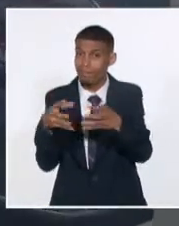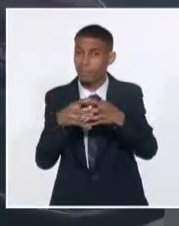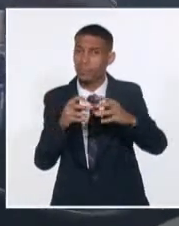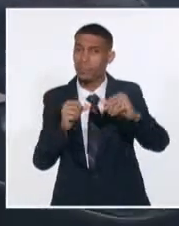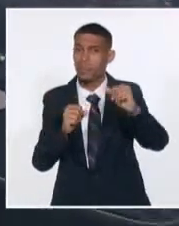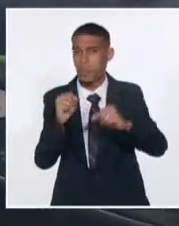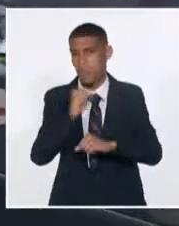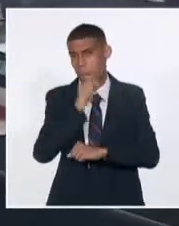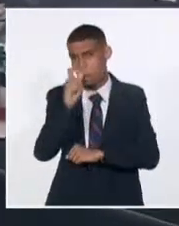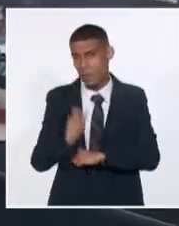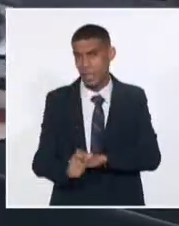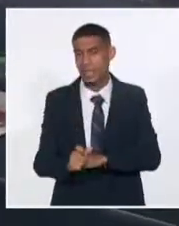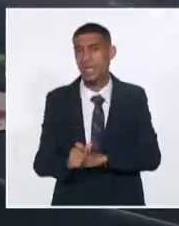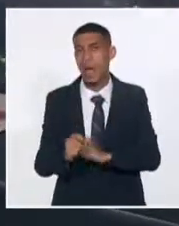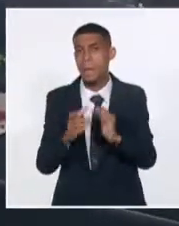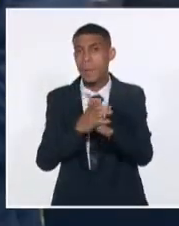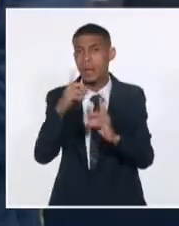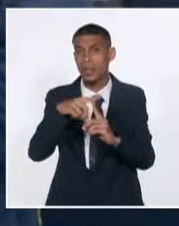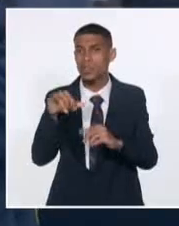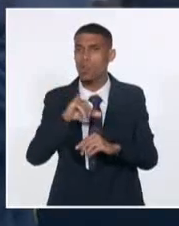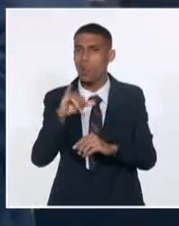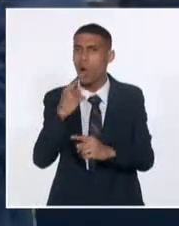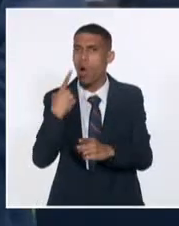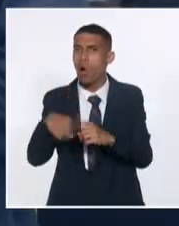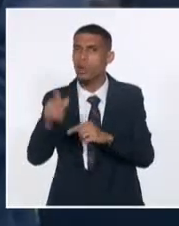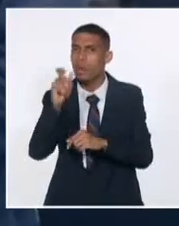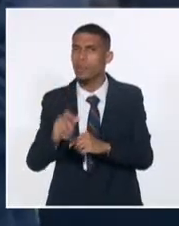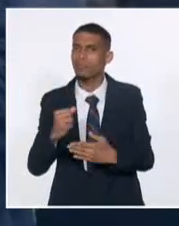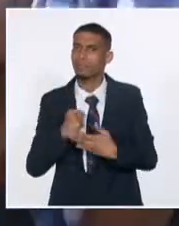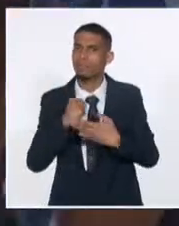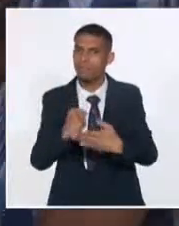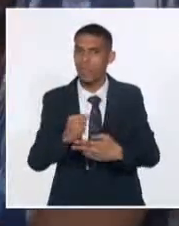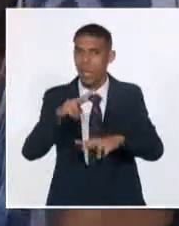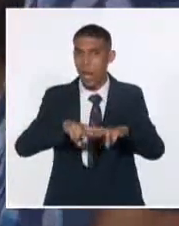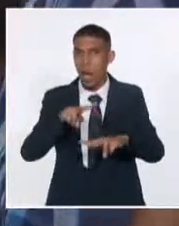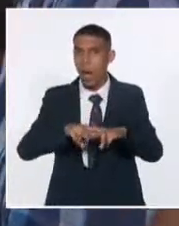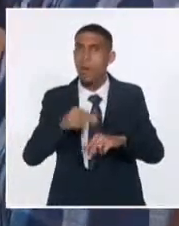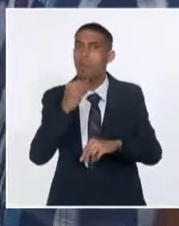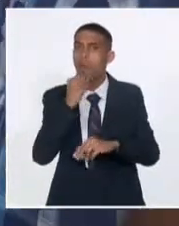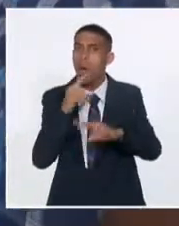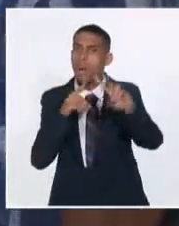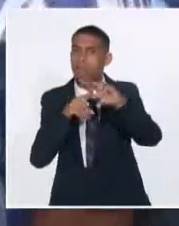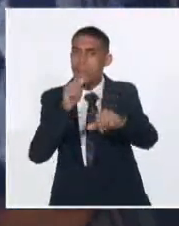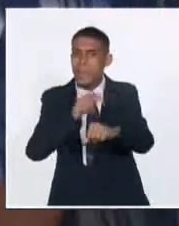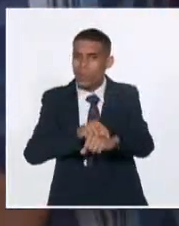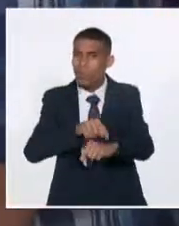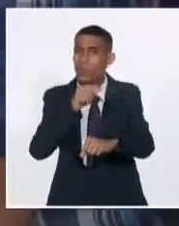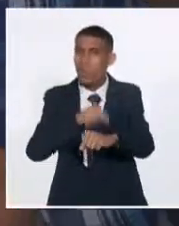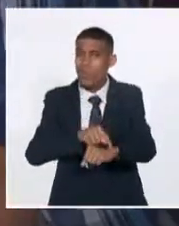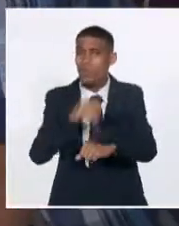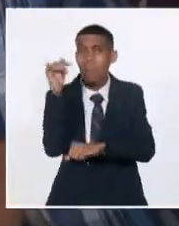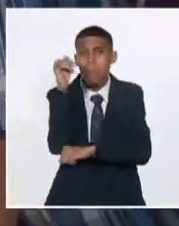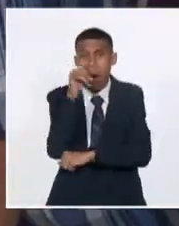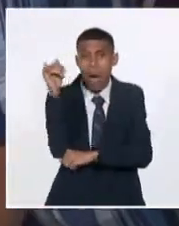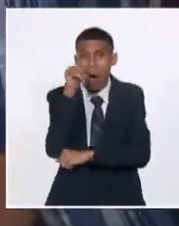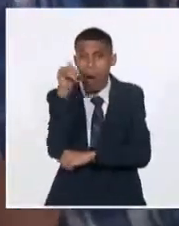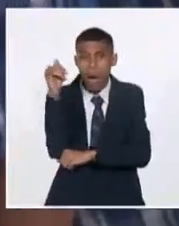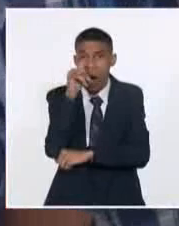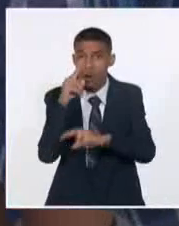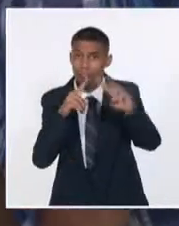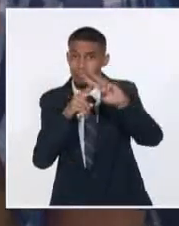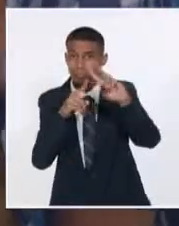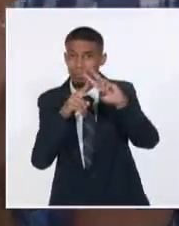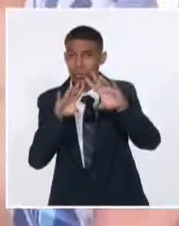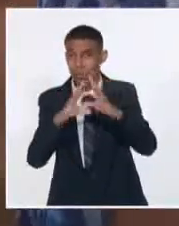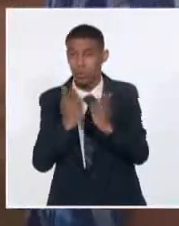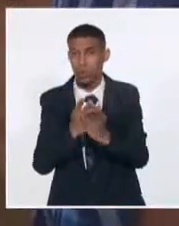Matanzas y el apoyo de los colegas de La Habana, posibilitaron transmitir minuto a minuto la realidad de aquellas jornadas difíciles, cuando